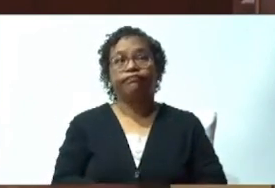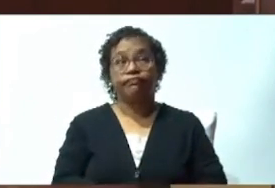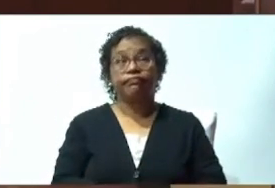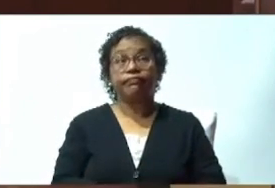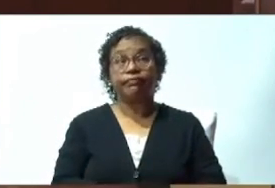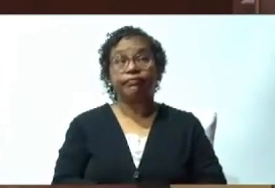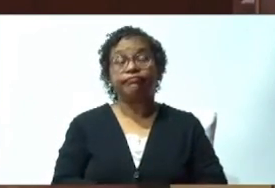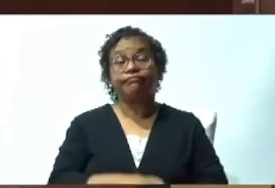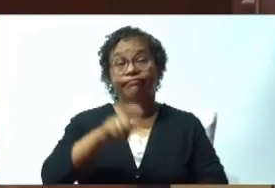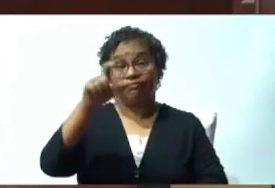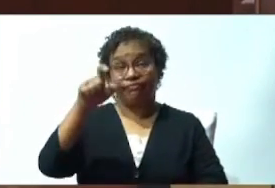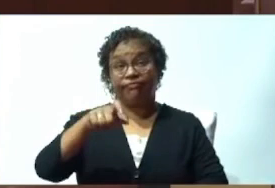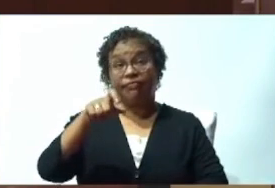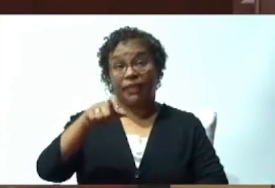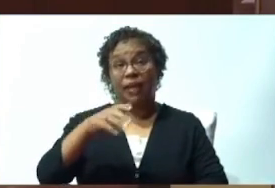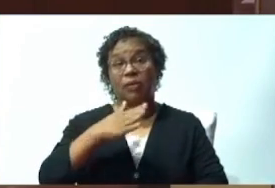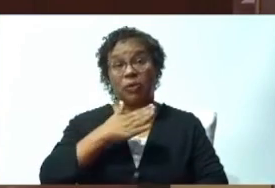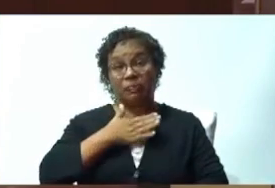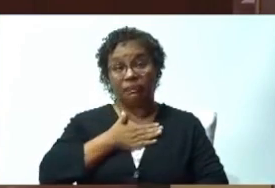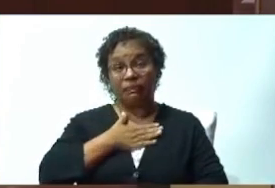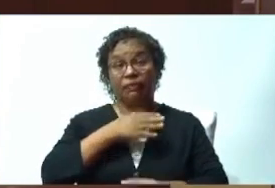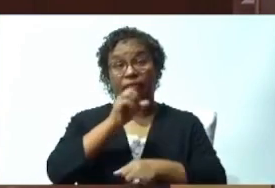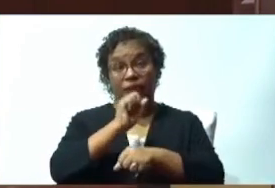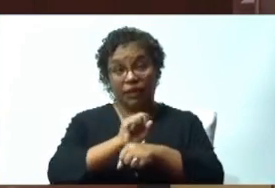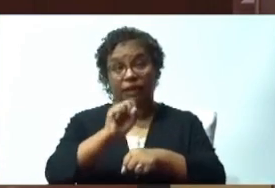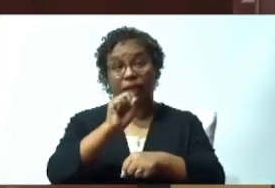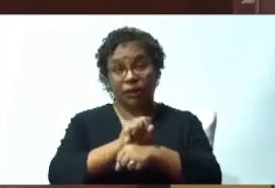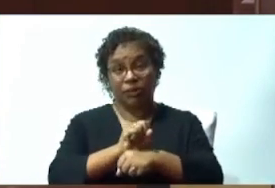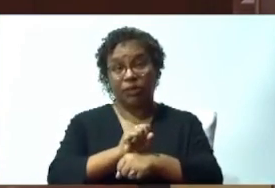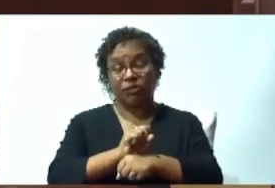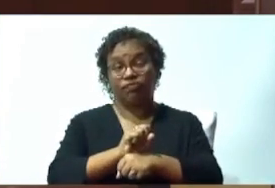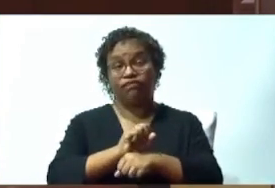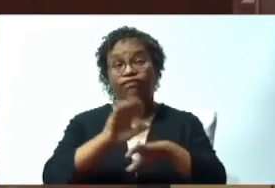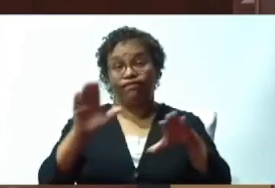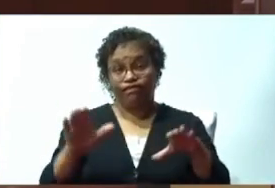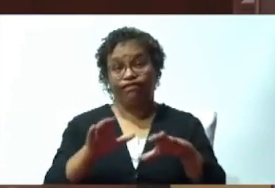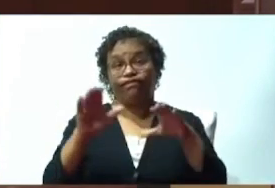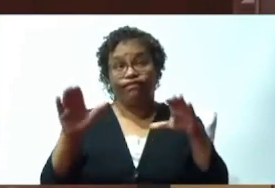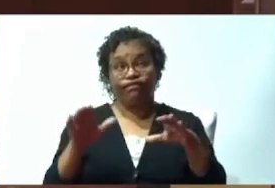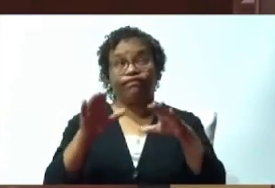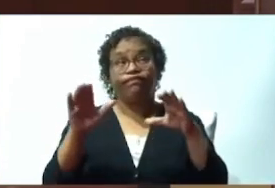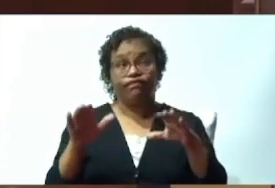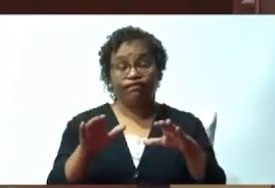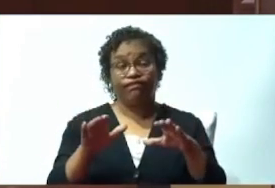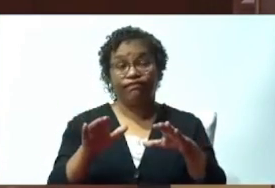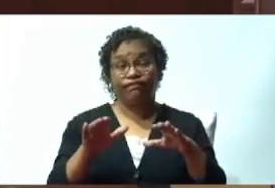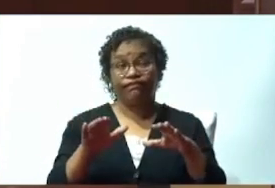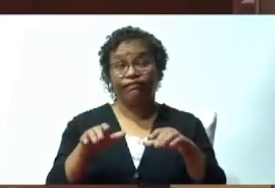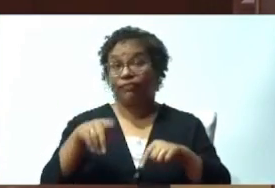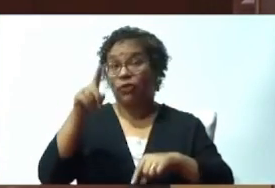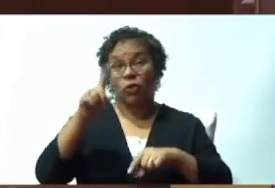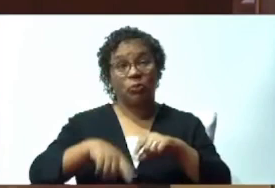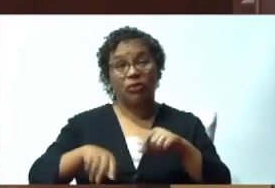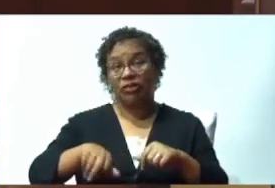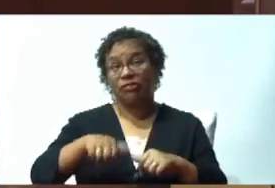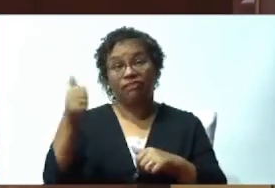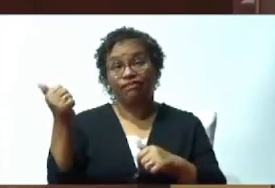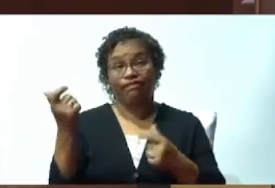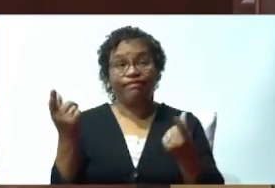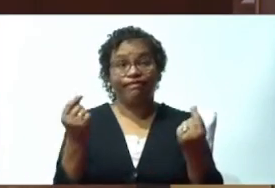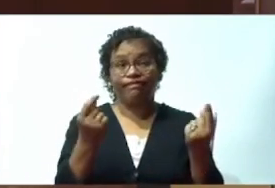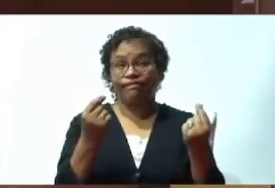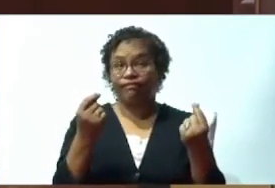Debo estar aquí cumpliendo con mi deber. No tengo de otra, no tengo otra salida.